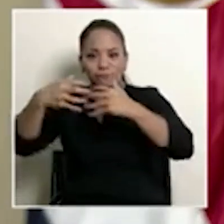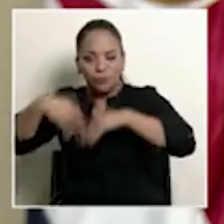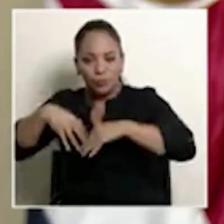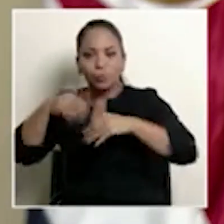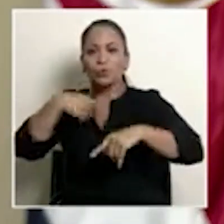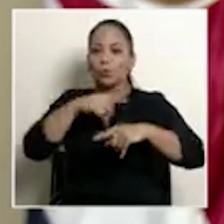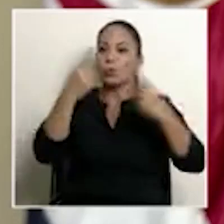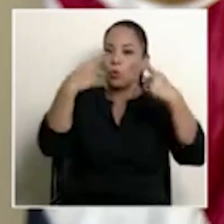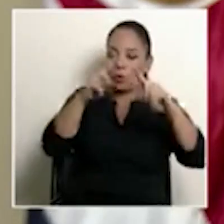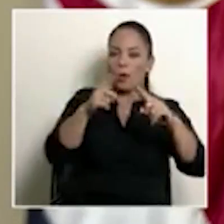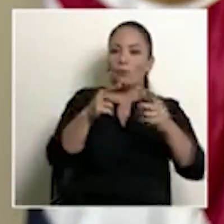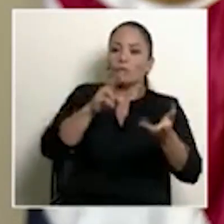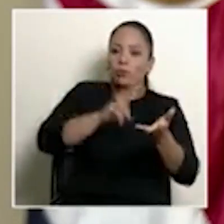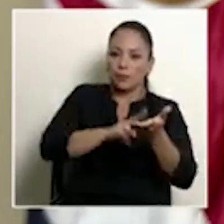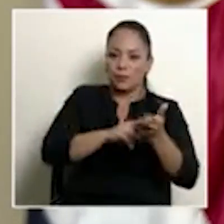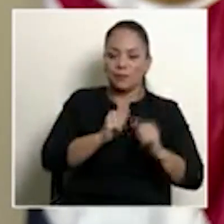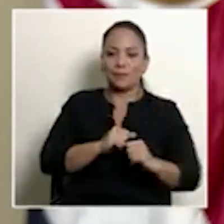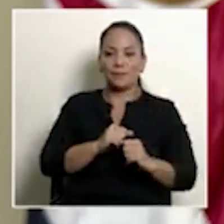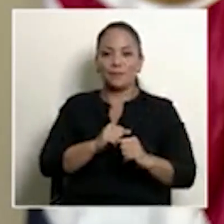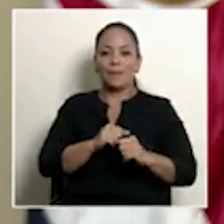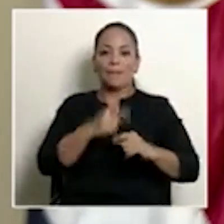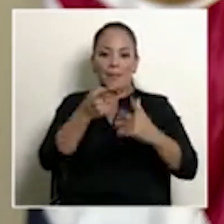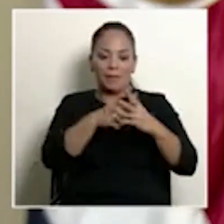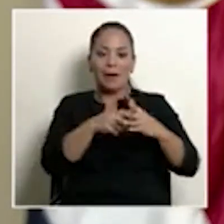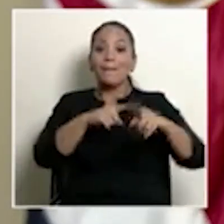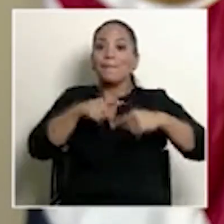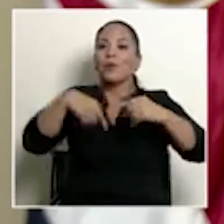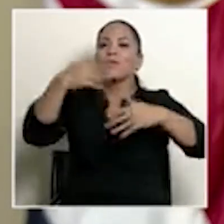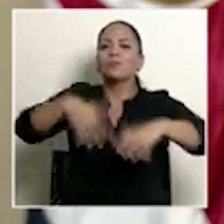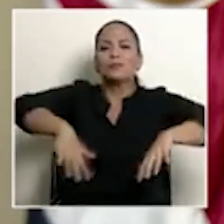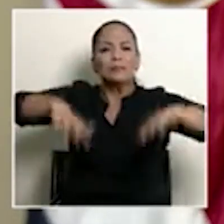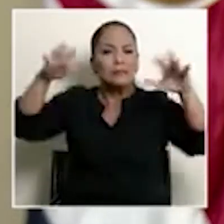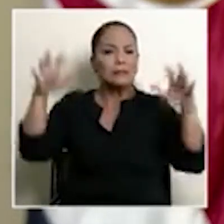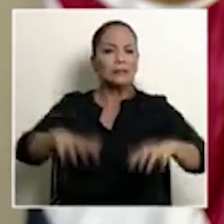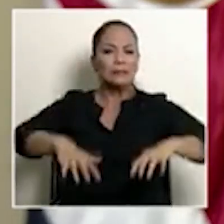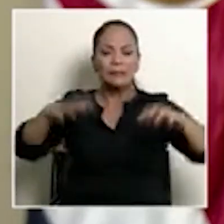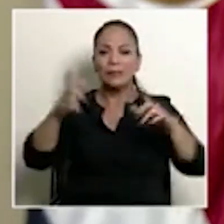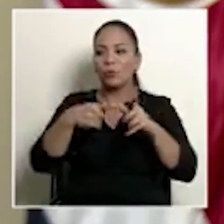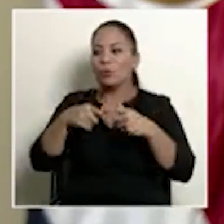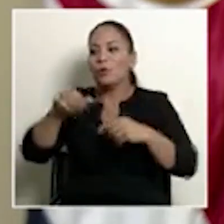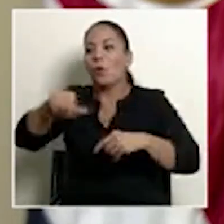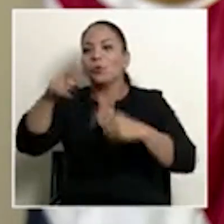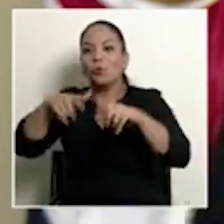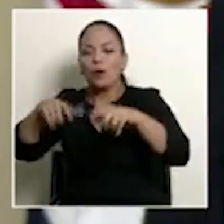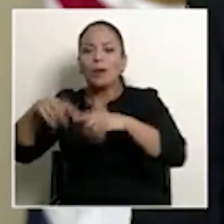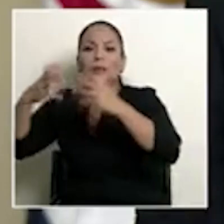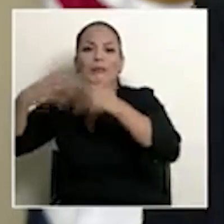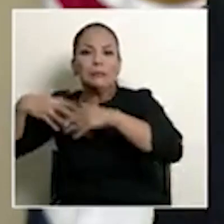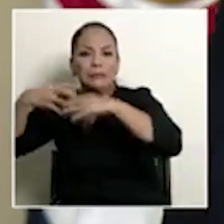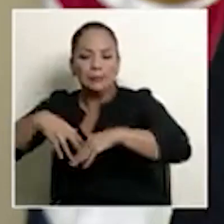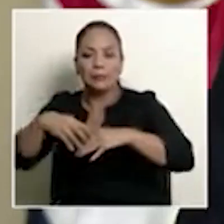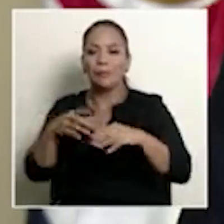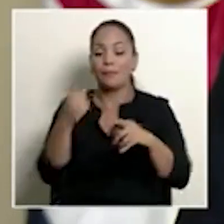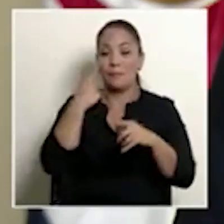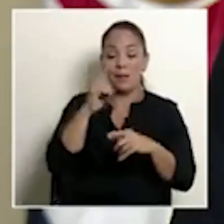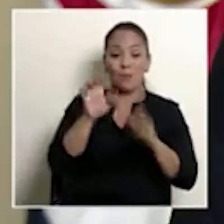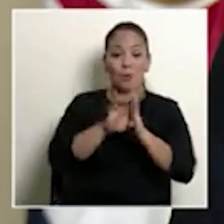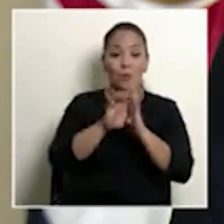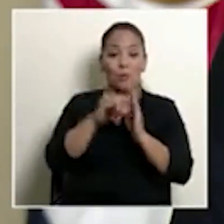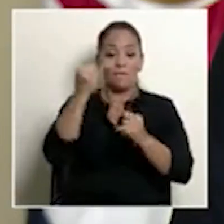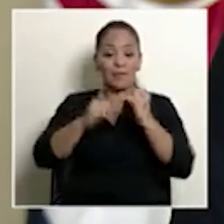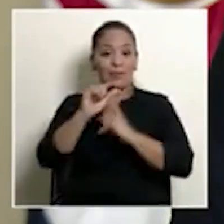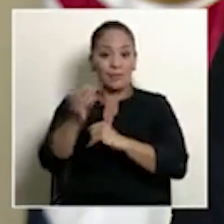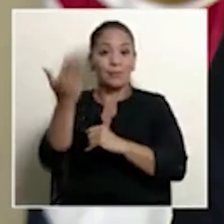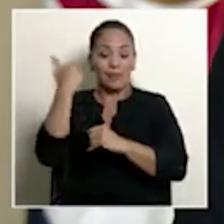reparar esos. Se vino todas las lluvias acumuladas y se nos han ido otros puntos. Si usted va, inclusive, el fin de semana